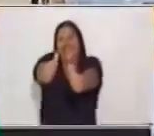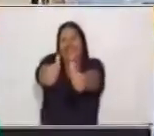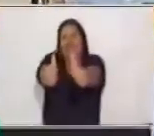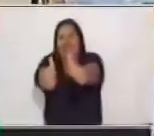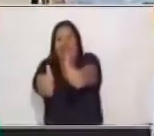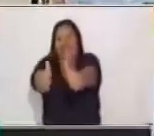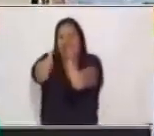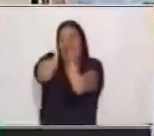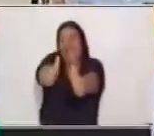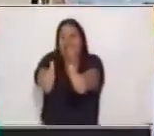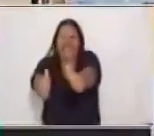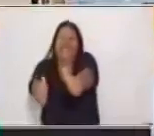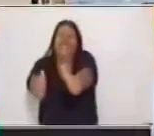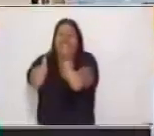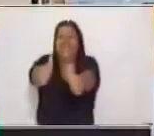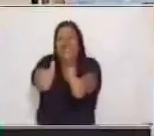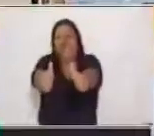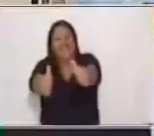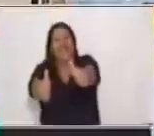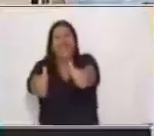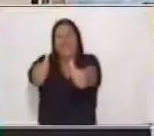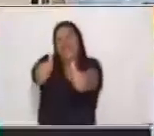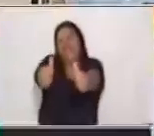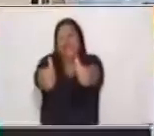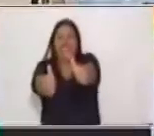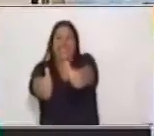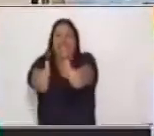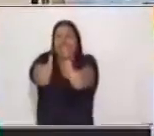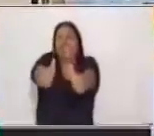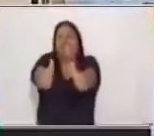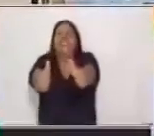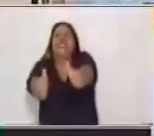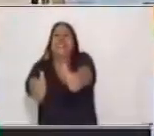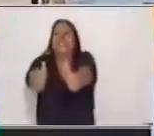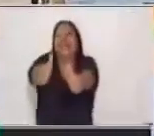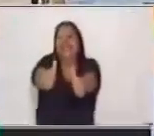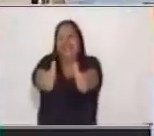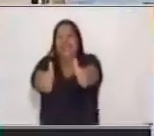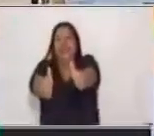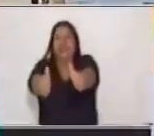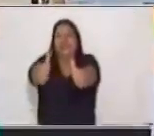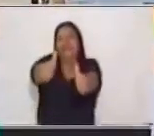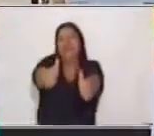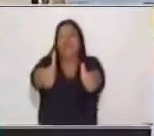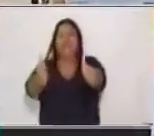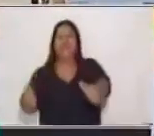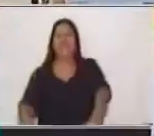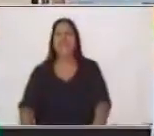Chuchuá, chuchuá, chuchuá, chuchuá, guá, guá.